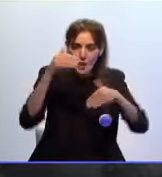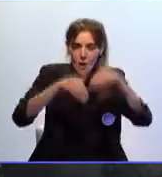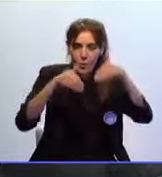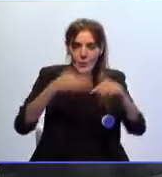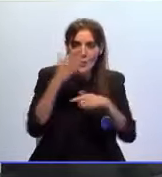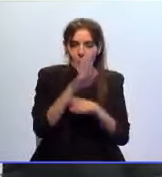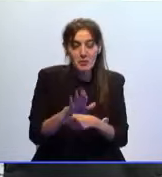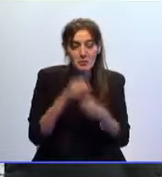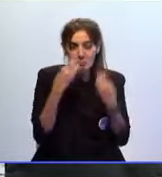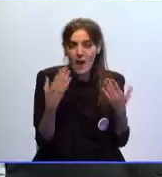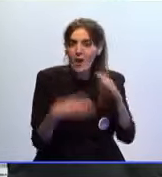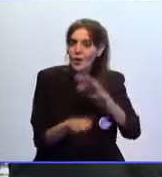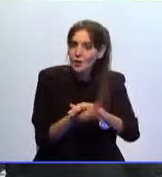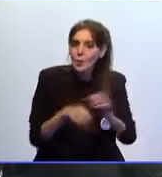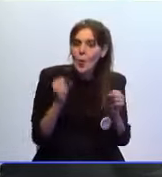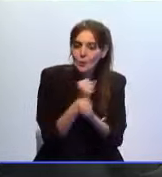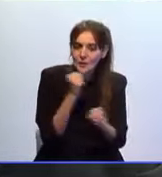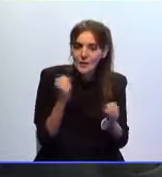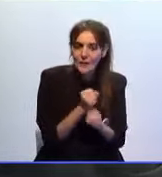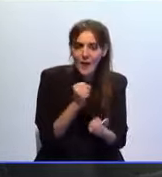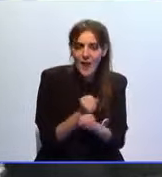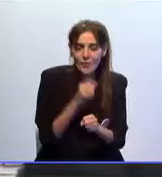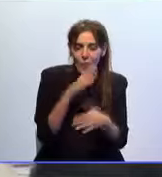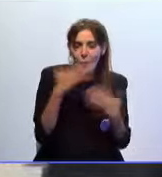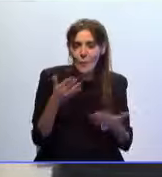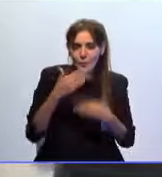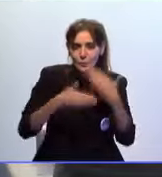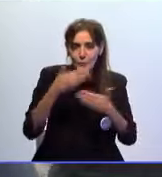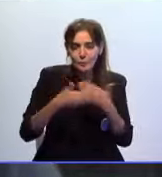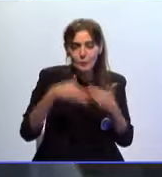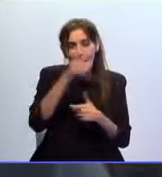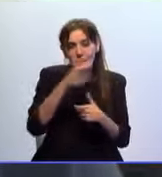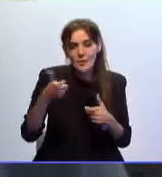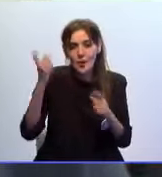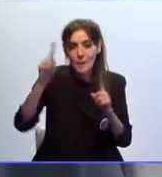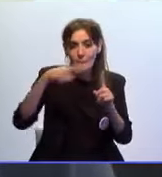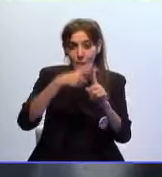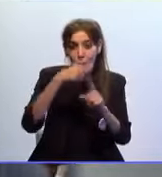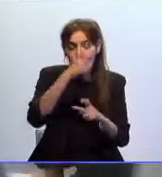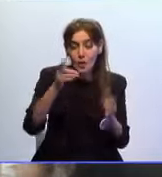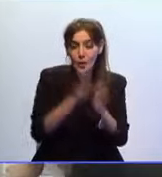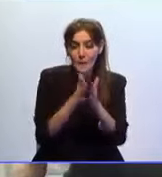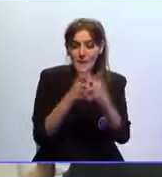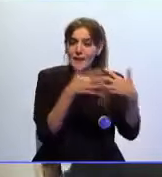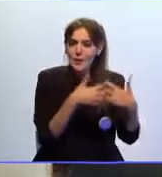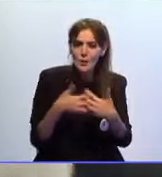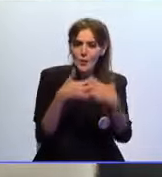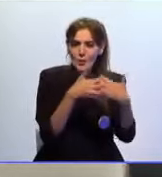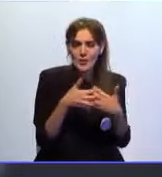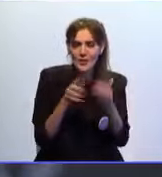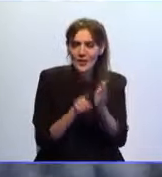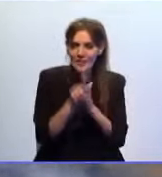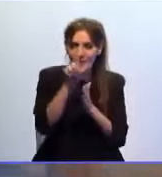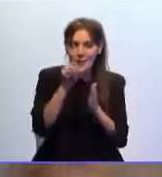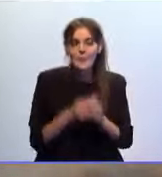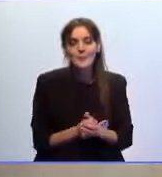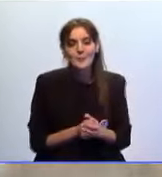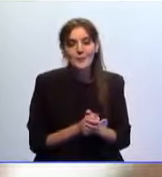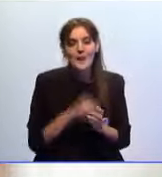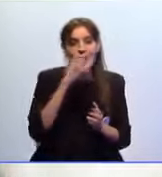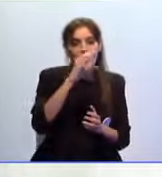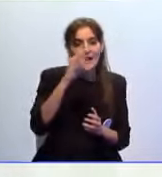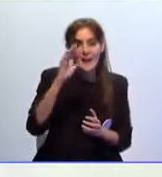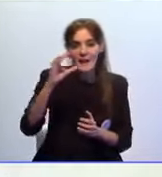y nada seguiremos trabajando para en pro de los compañeros y seguir luchando para seguir creciendo Por su parte